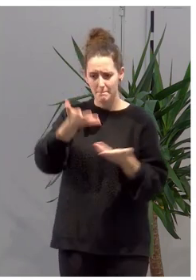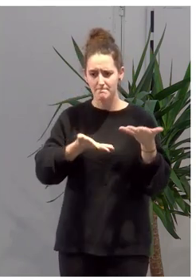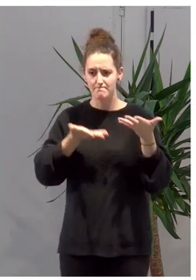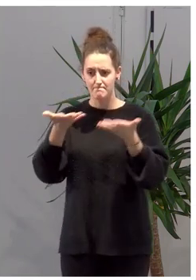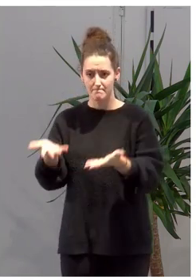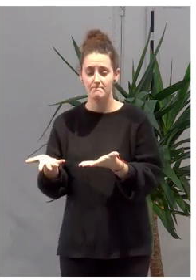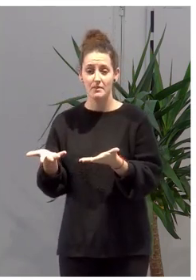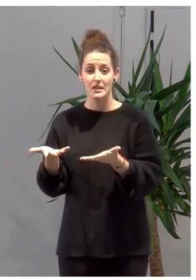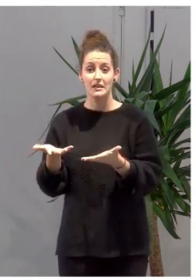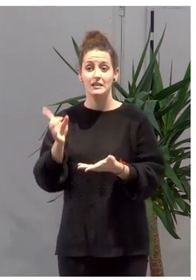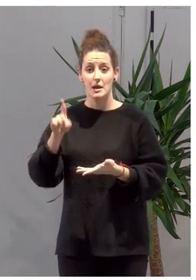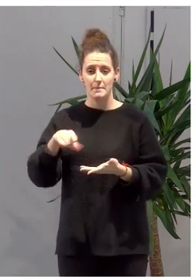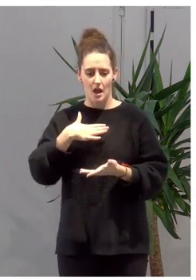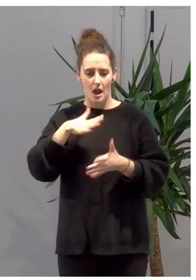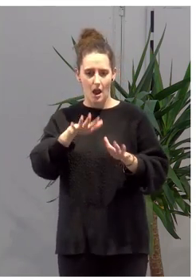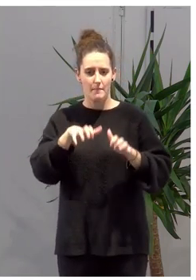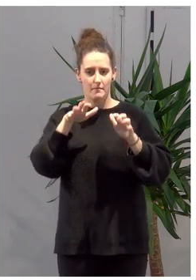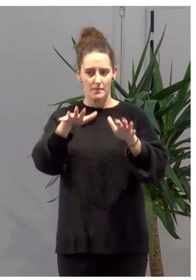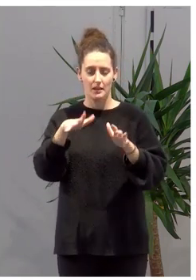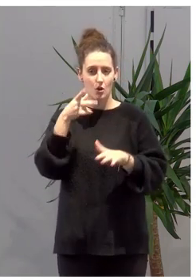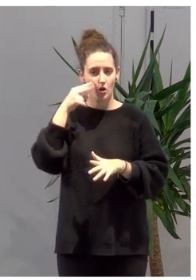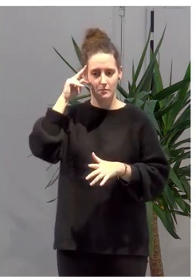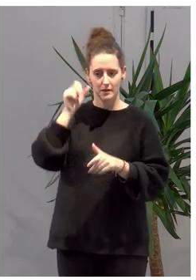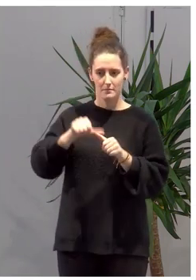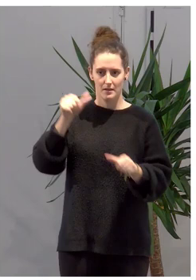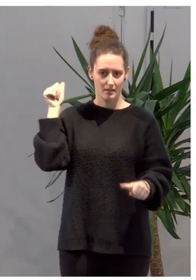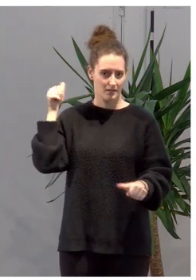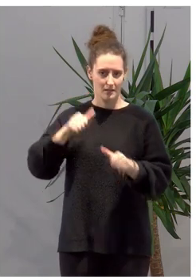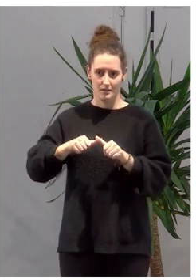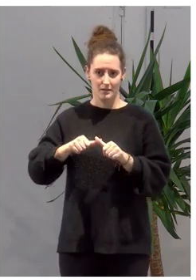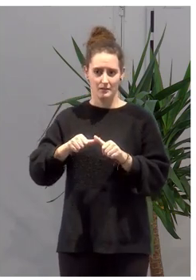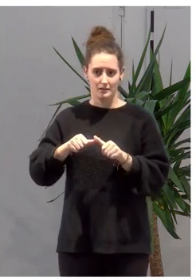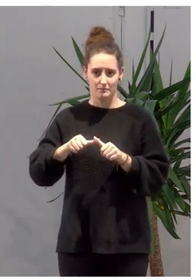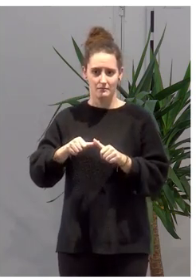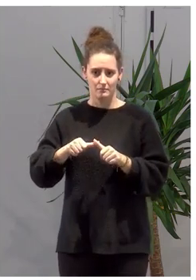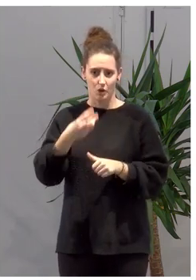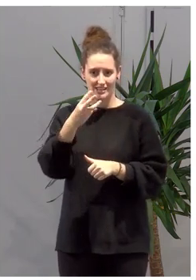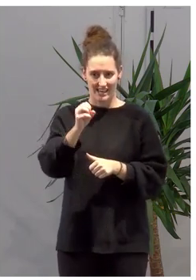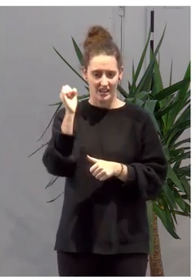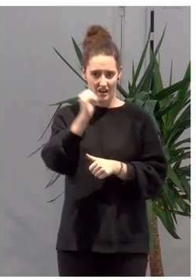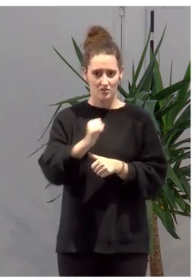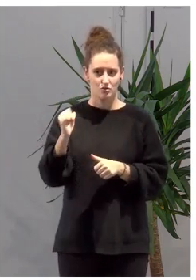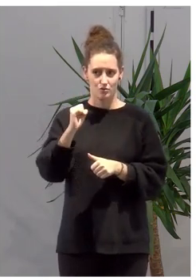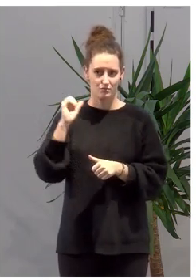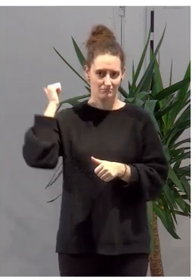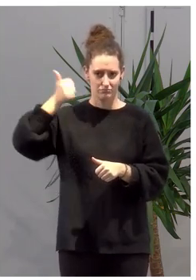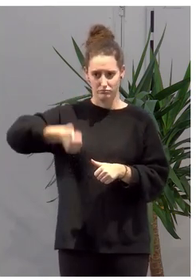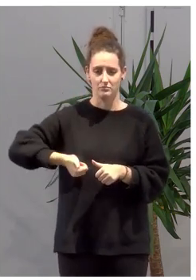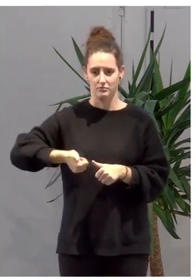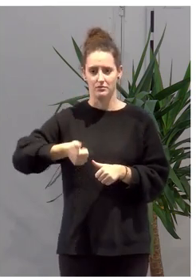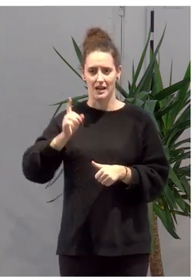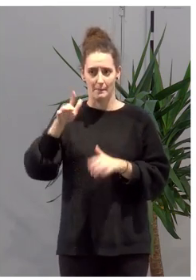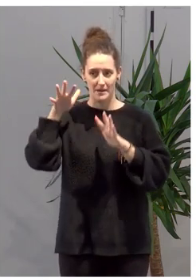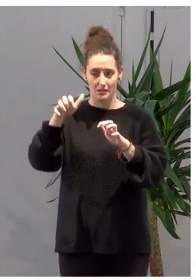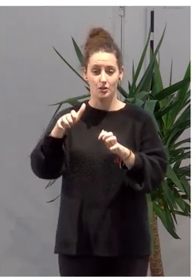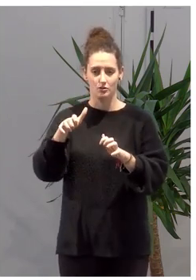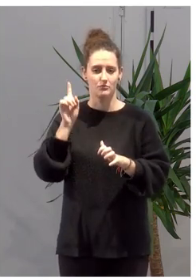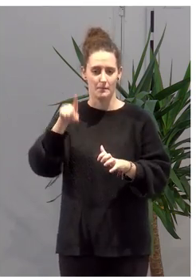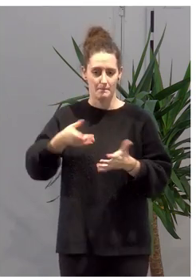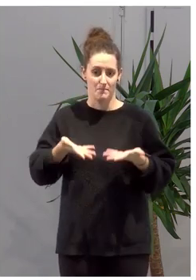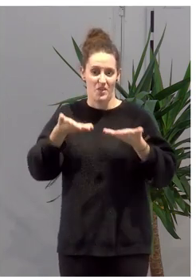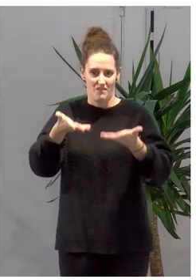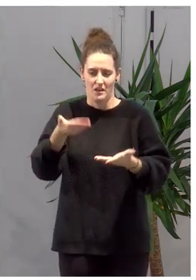podido aprender y experimentar durante sus ya largos 30 años es otro elemento importante de este